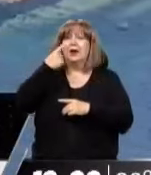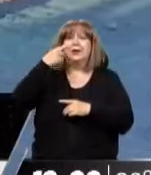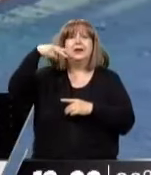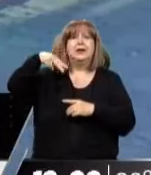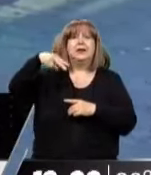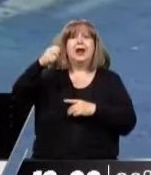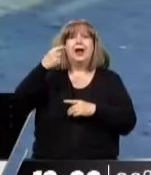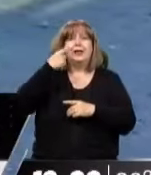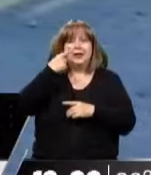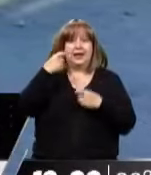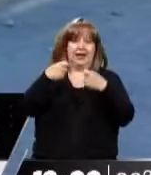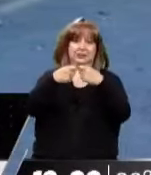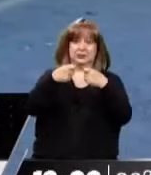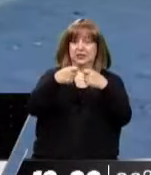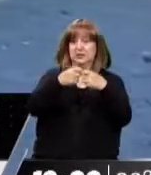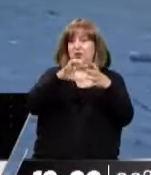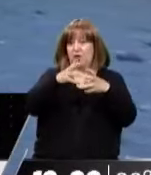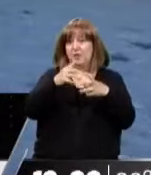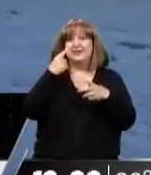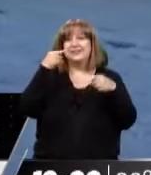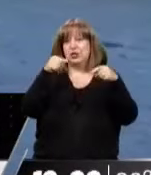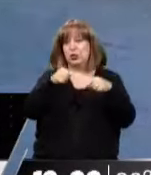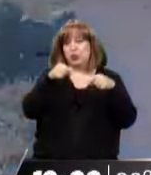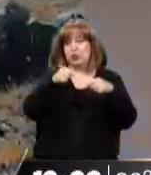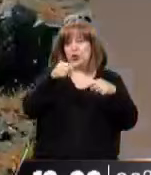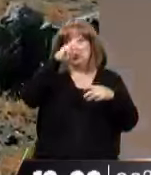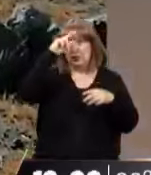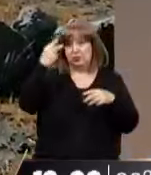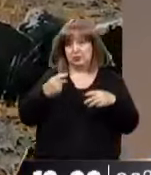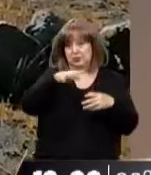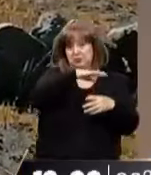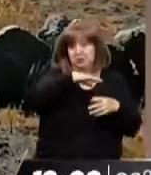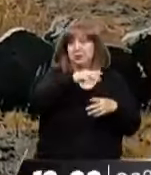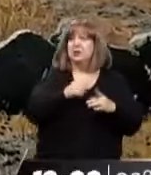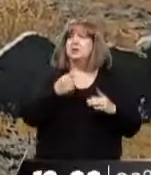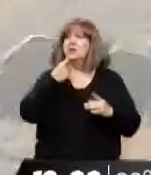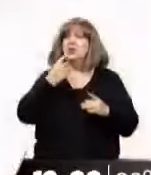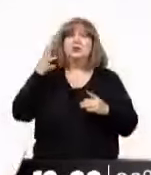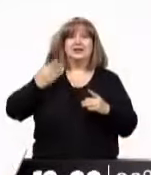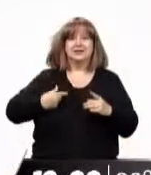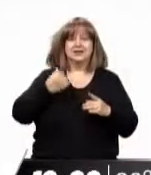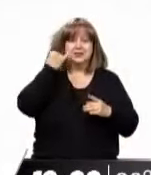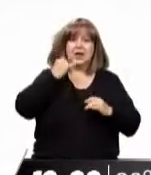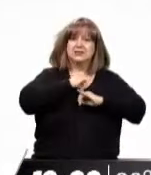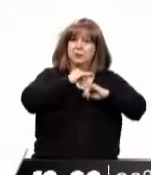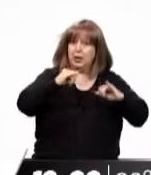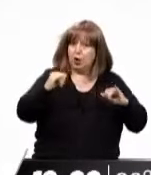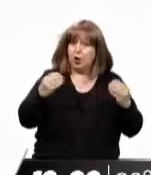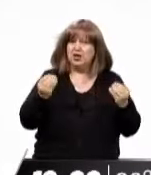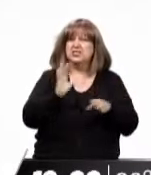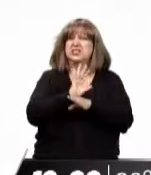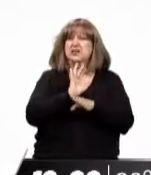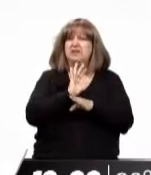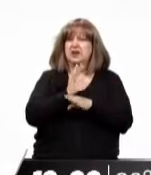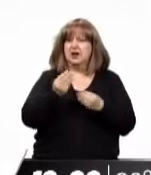algún comunicado? Un comunicado que presentó en su propia página de internet explicando cuál es el